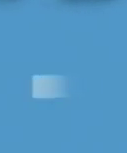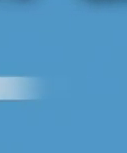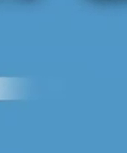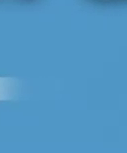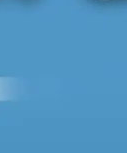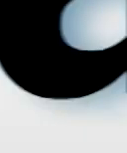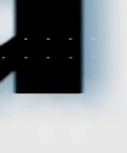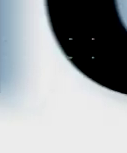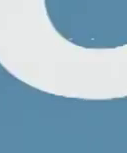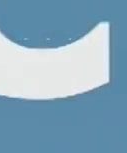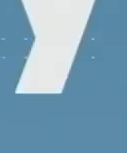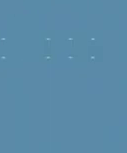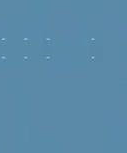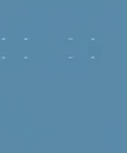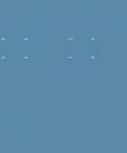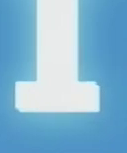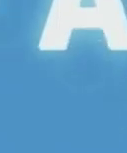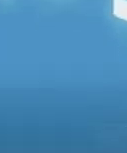We'll be right back.